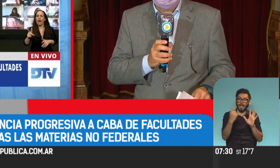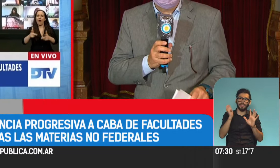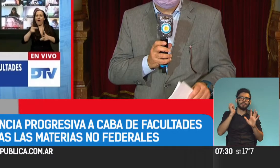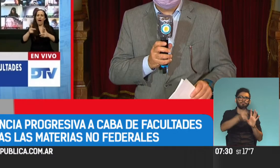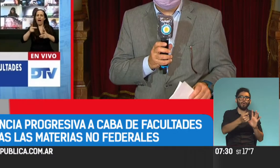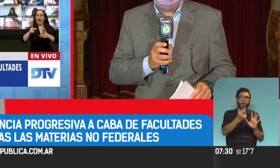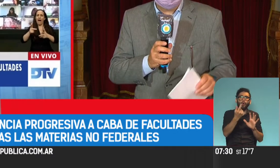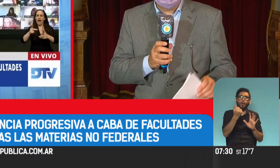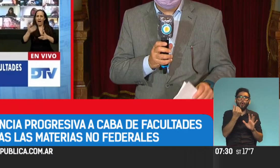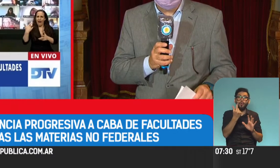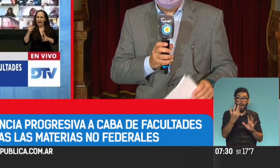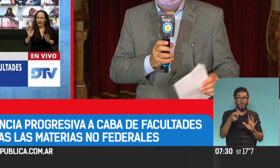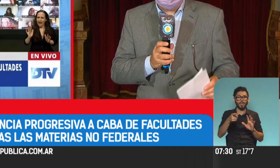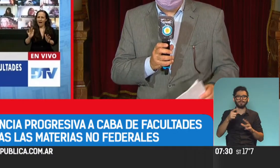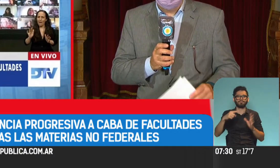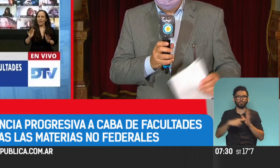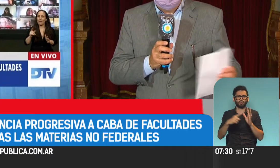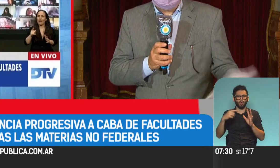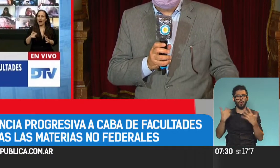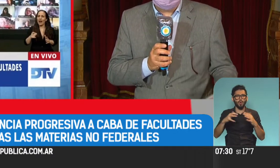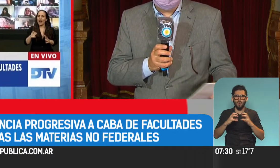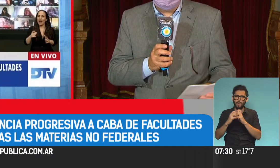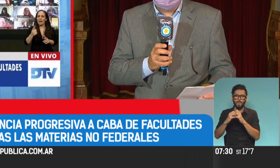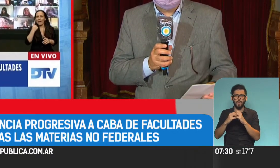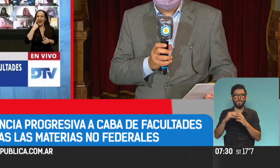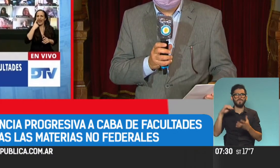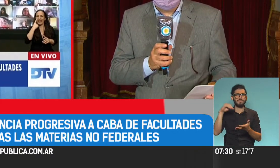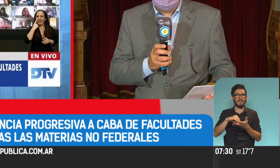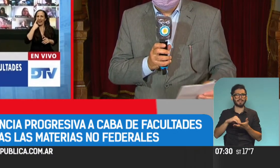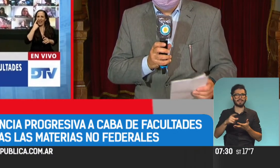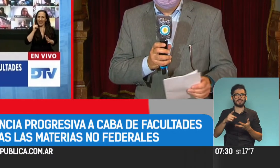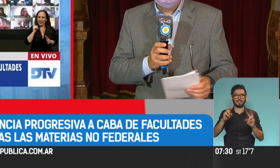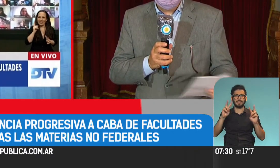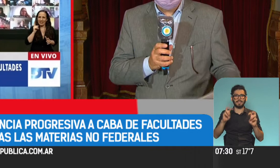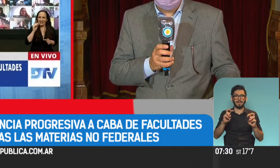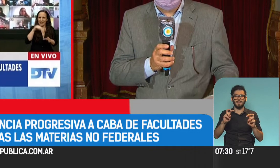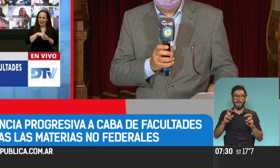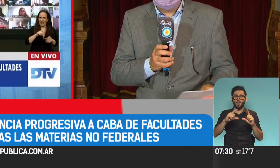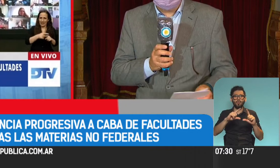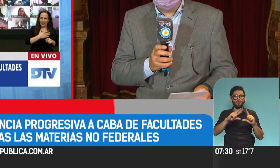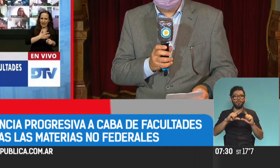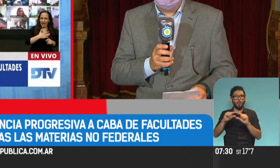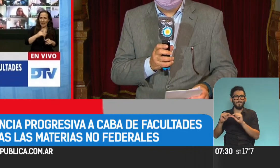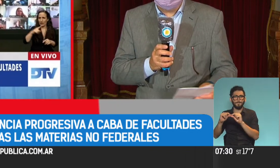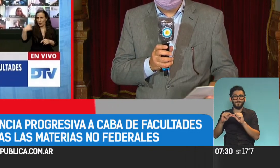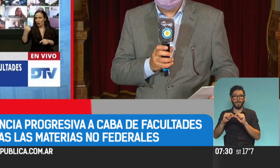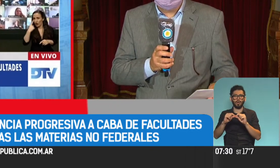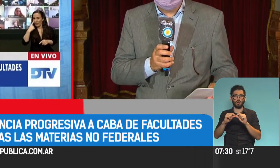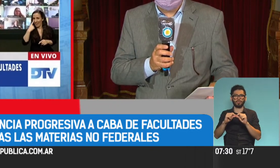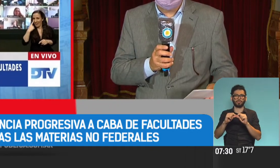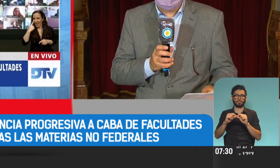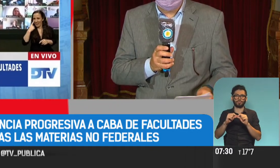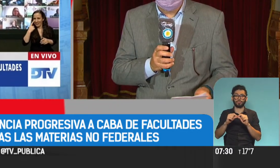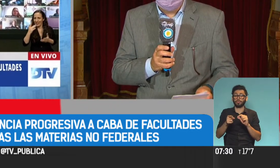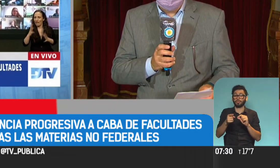el punto de discusión y claro, más allá de hablar desde los números que están